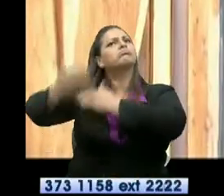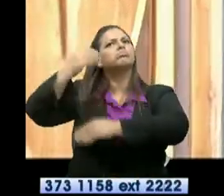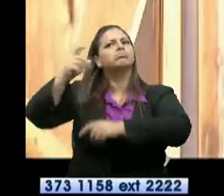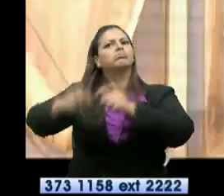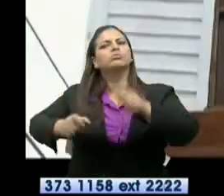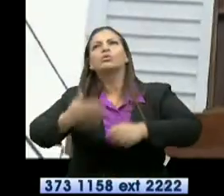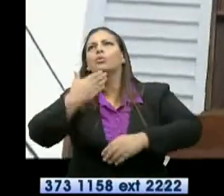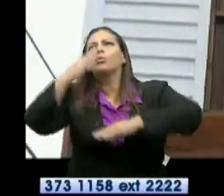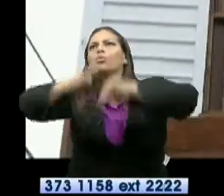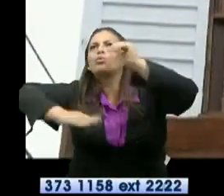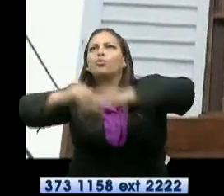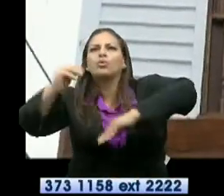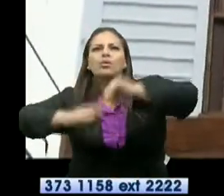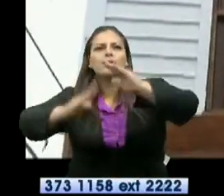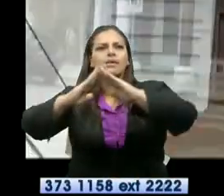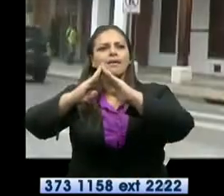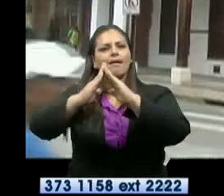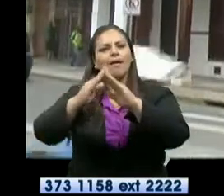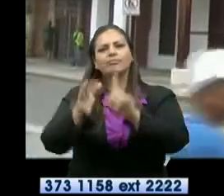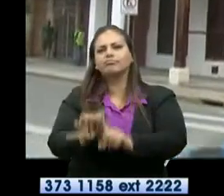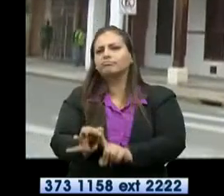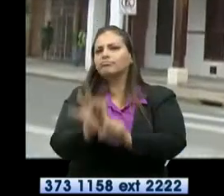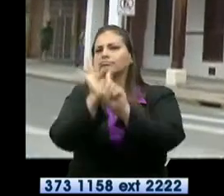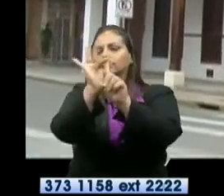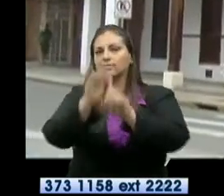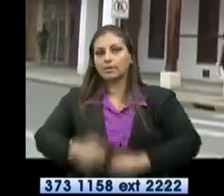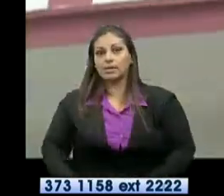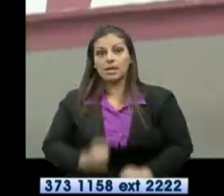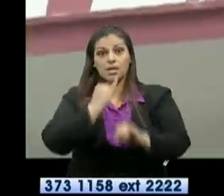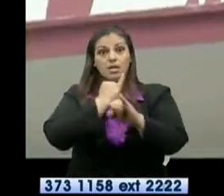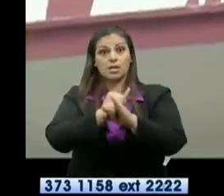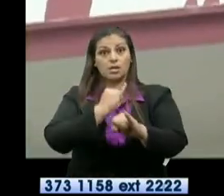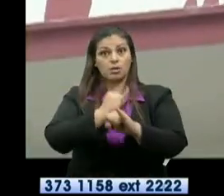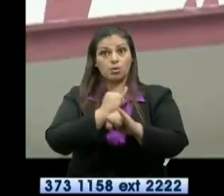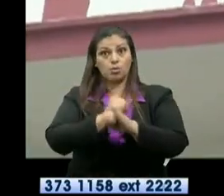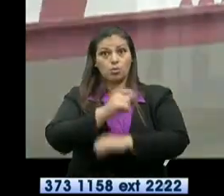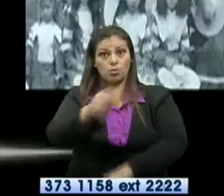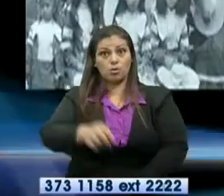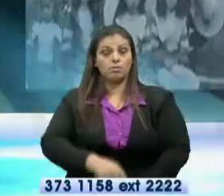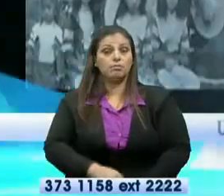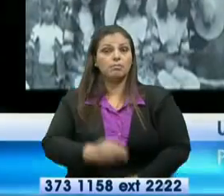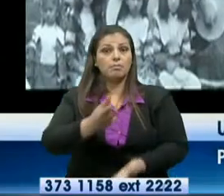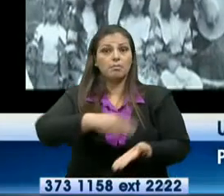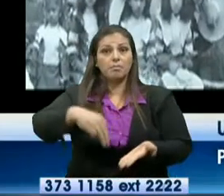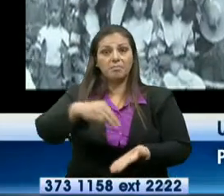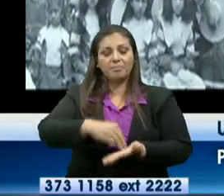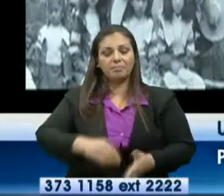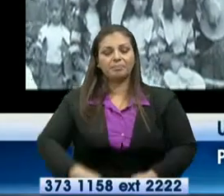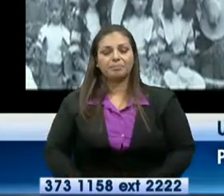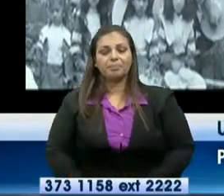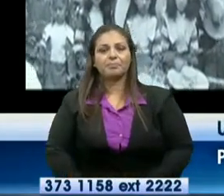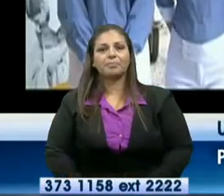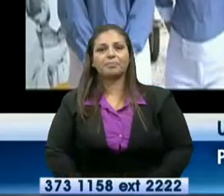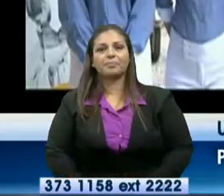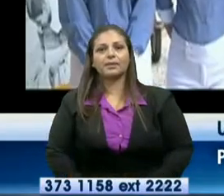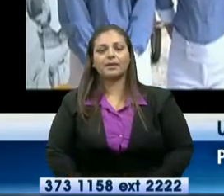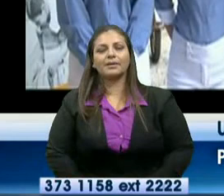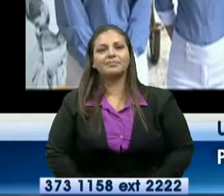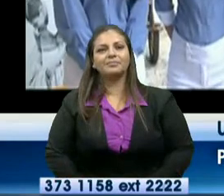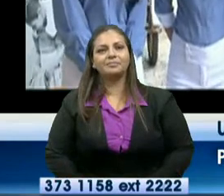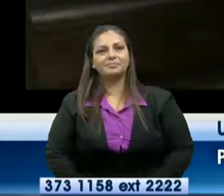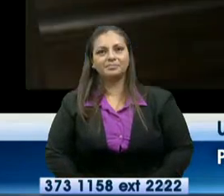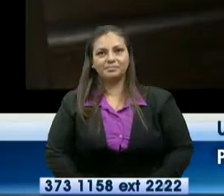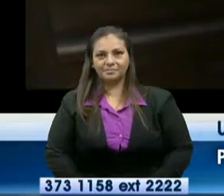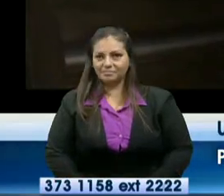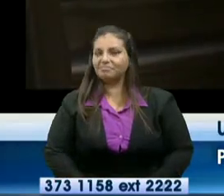viviendas coloniales, según el Instituto de Patrimonio Cultural de Manaví. También la Casa Sara Cedeño de Vélez, en la cual estamos ahora, y